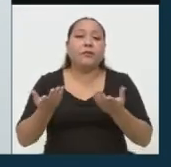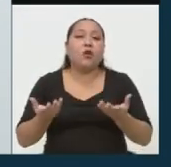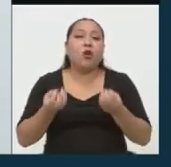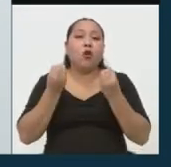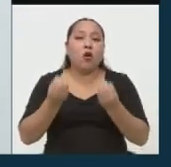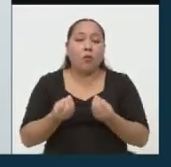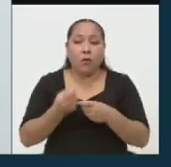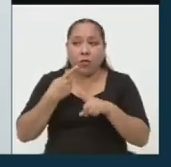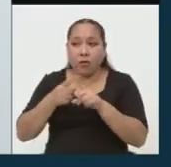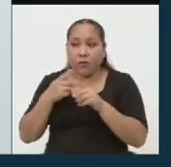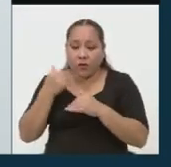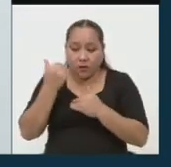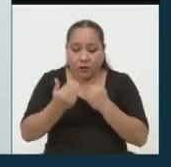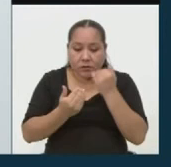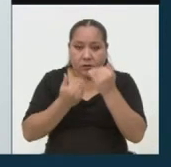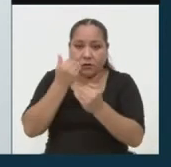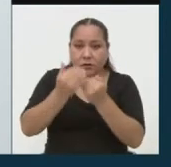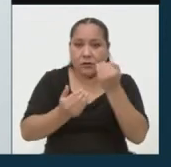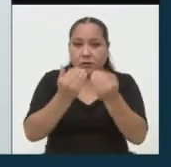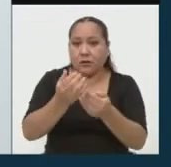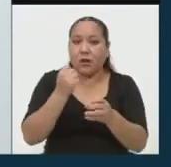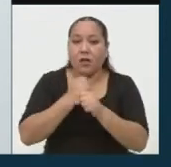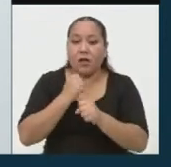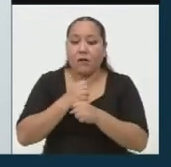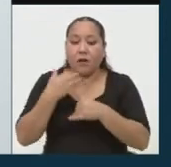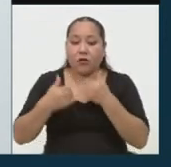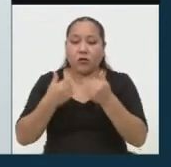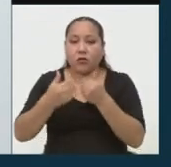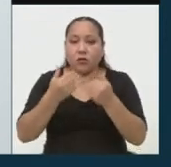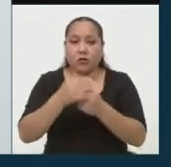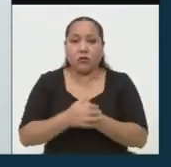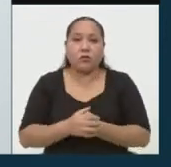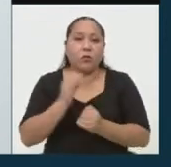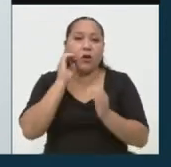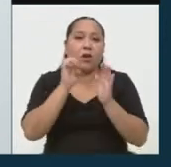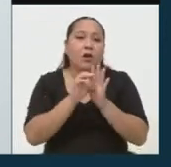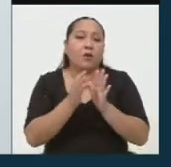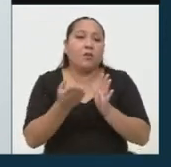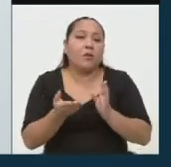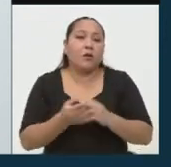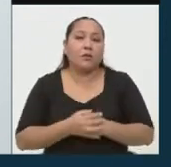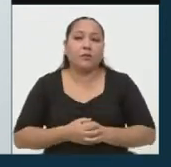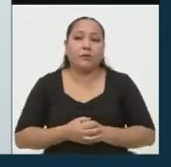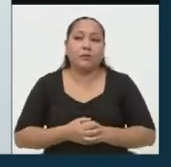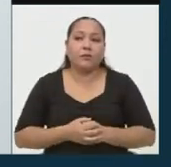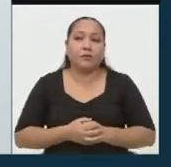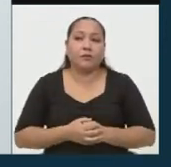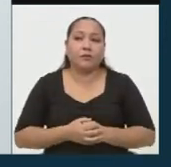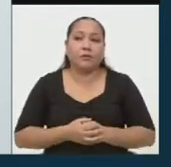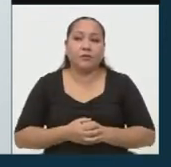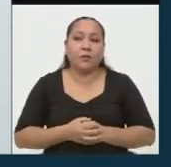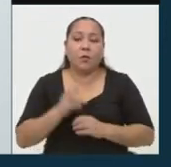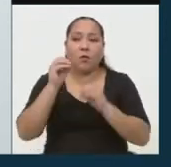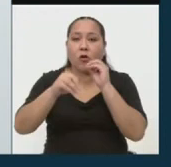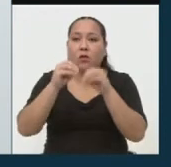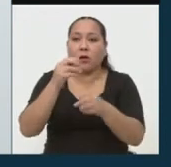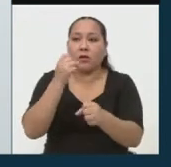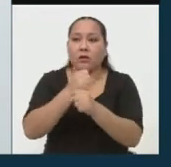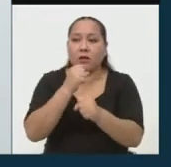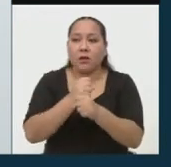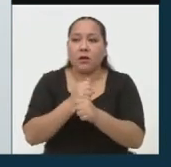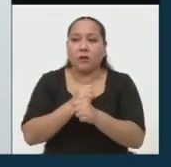de una serie de acciones como la generación de empleo